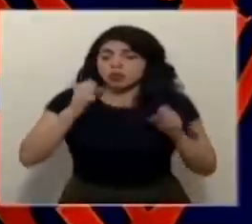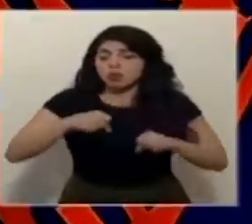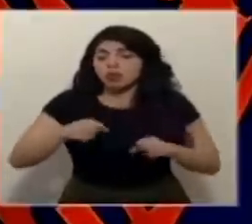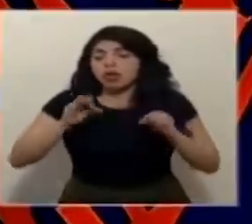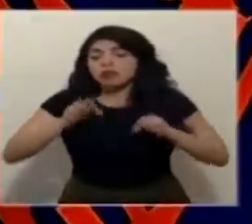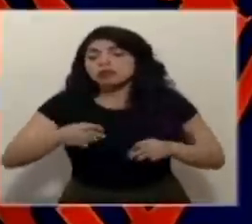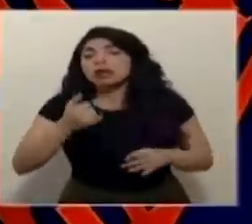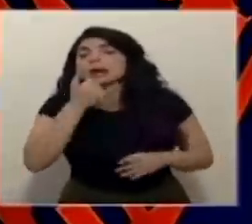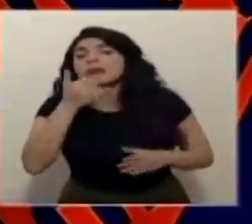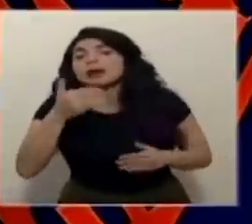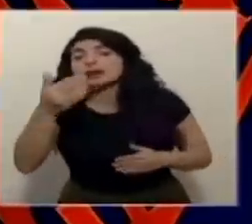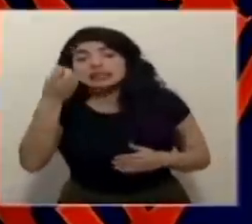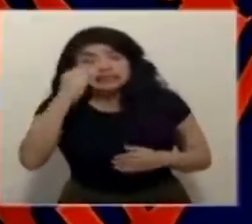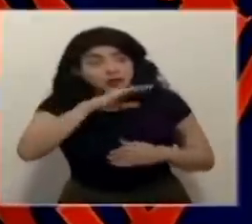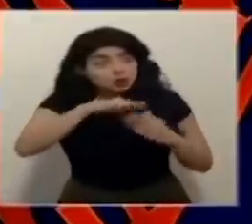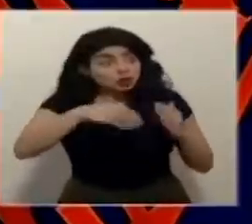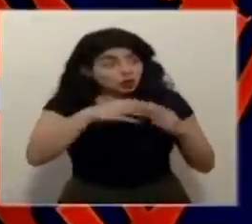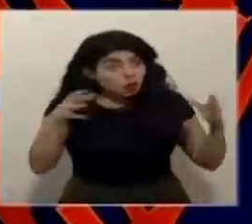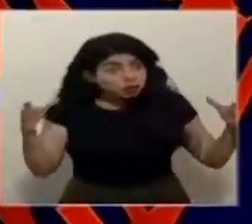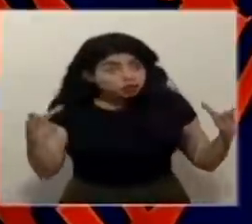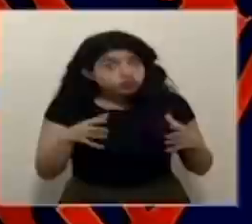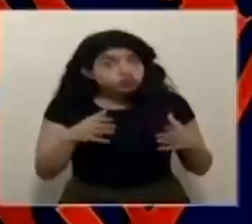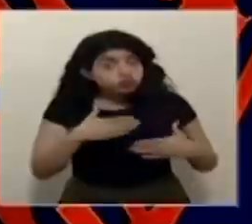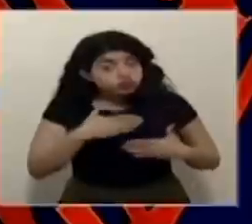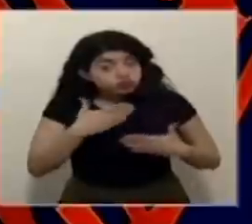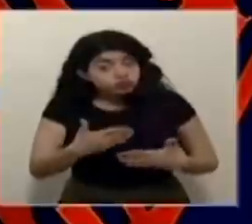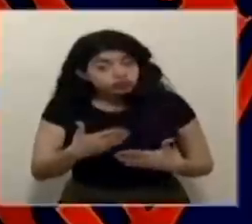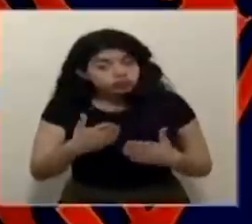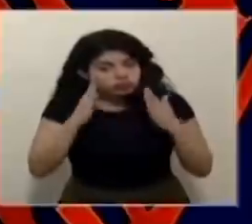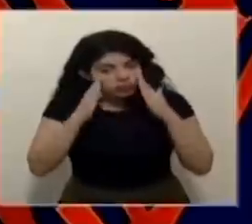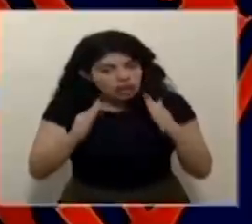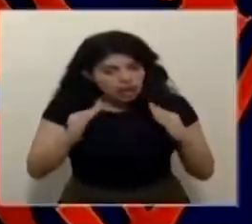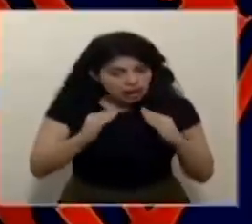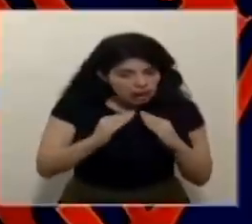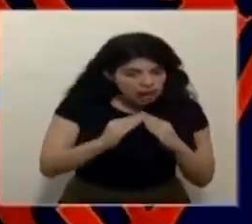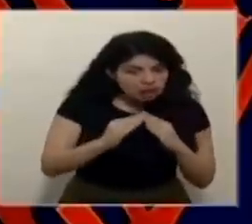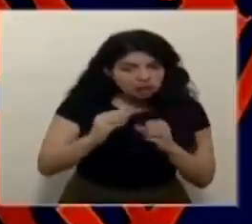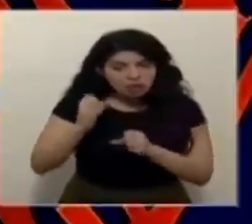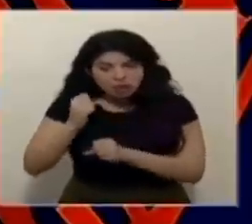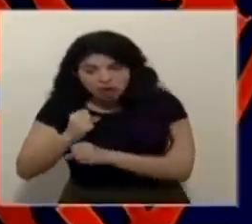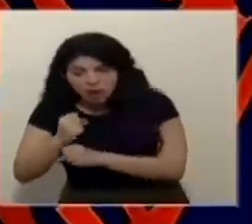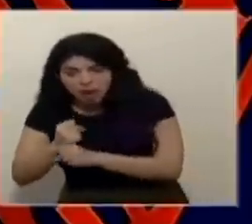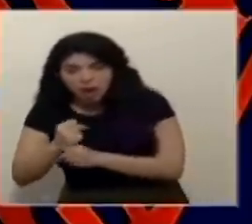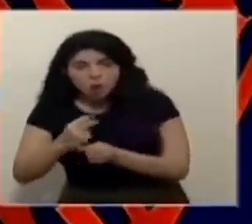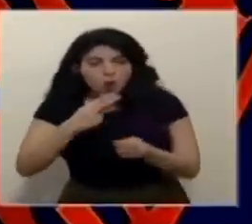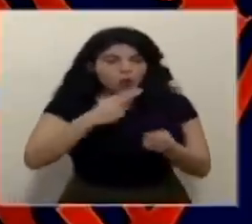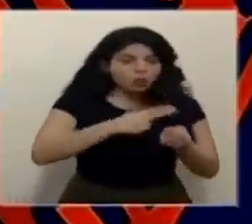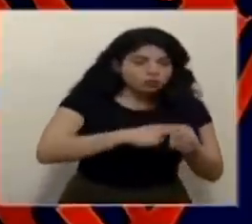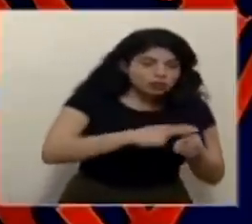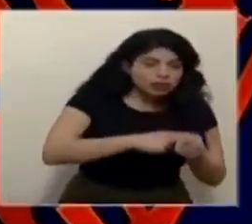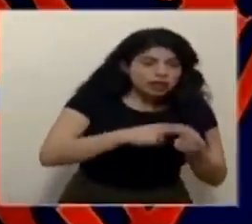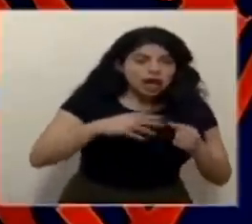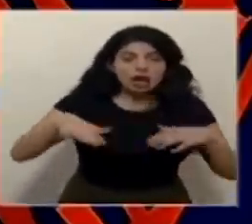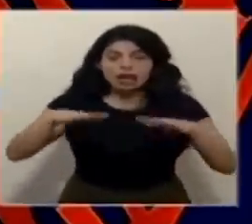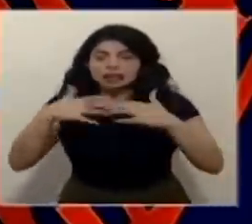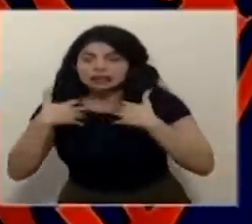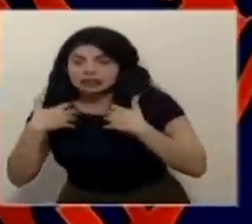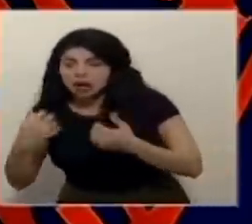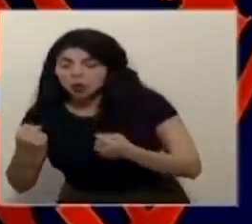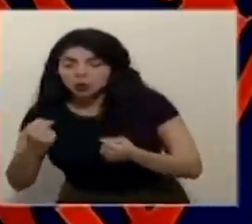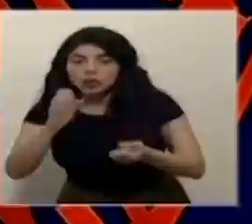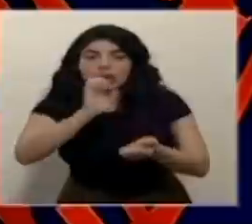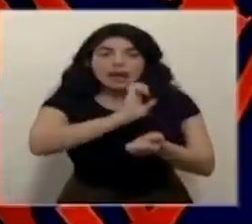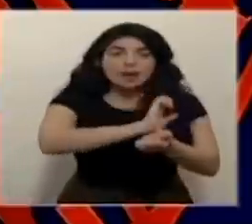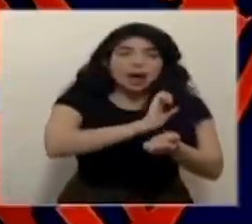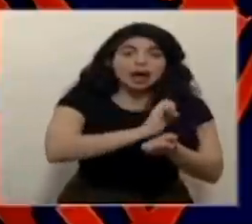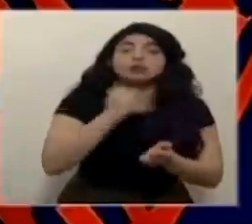si todos ponemos de nuestra parte en la casa en el trabajo en los hospitales en las áreas de salud en los evais